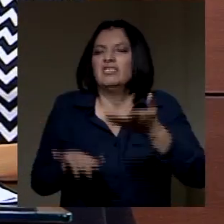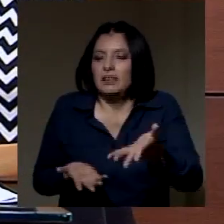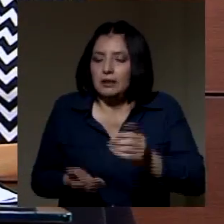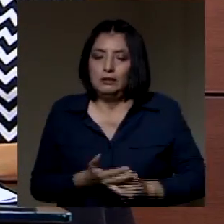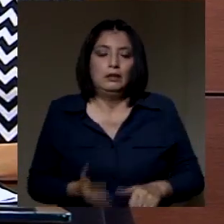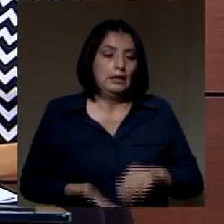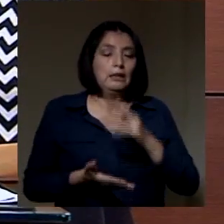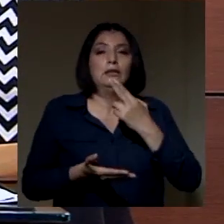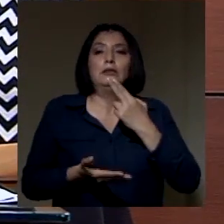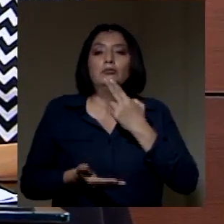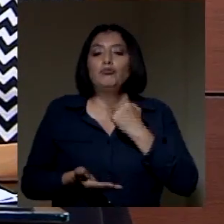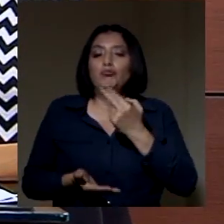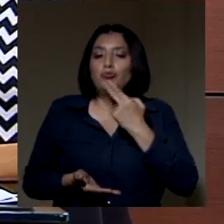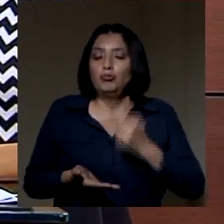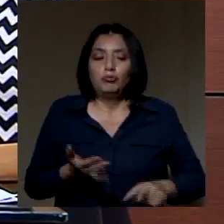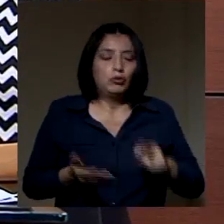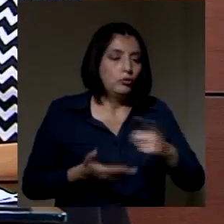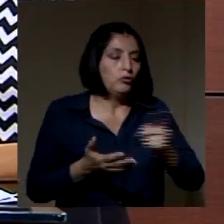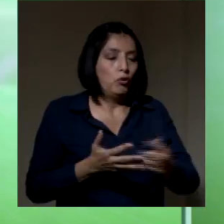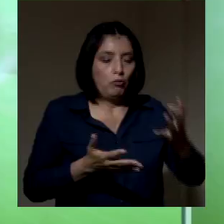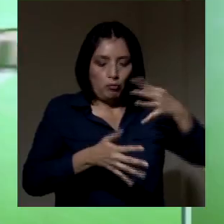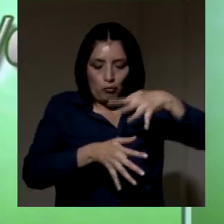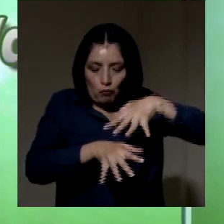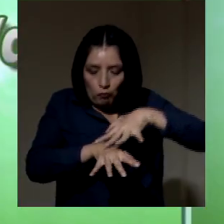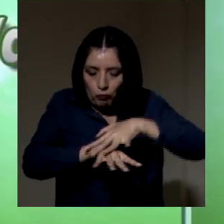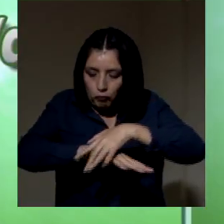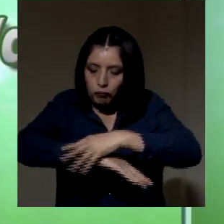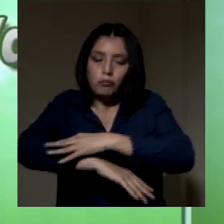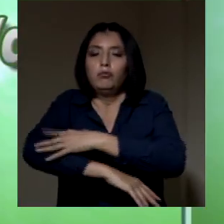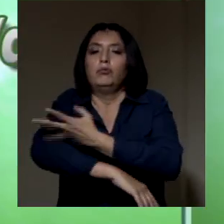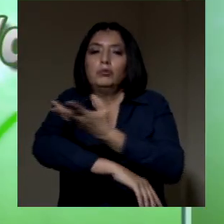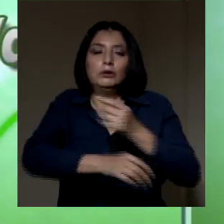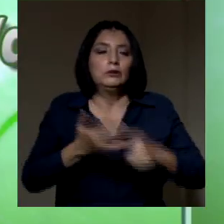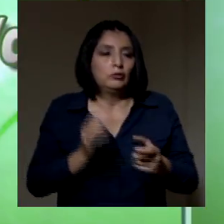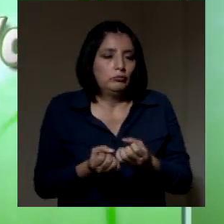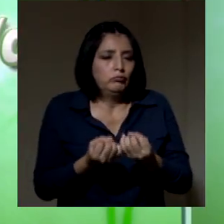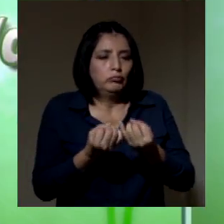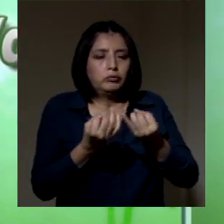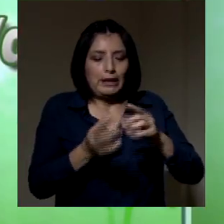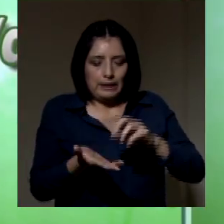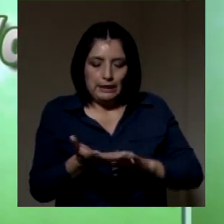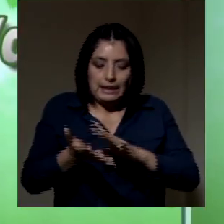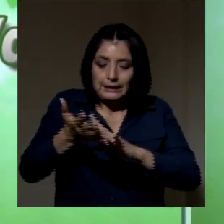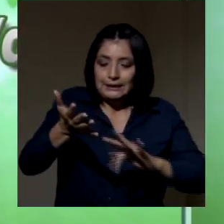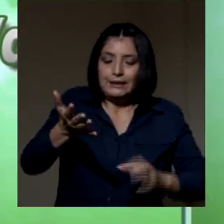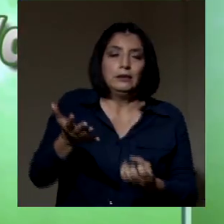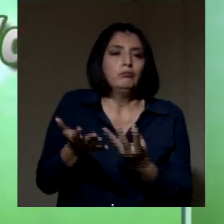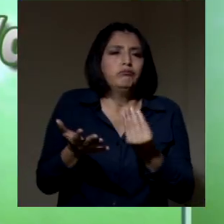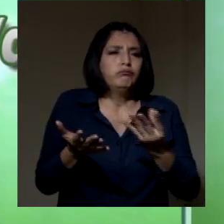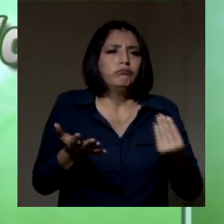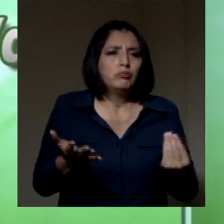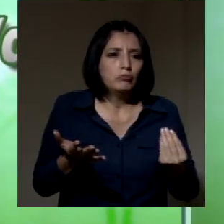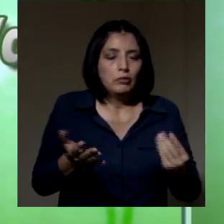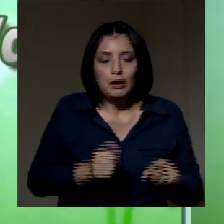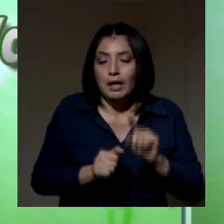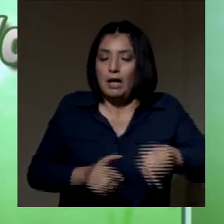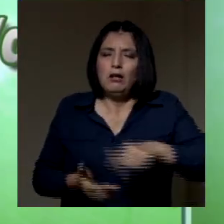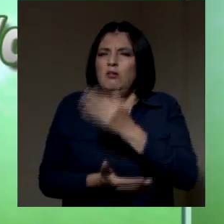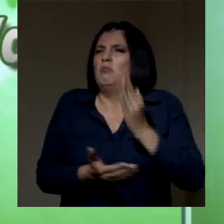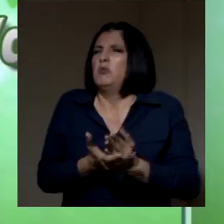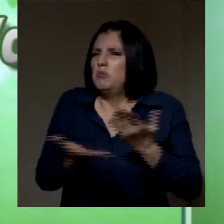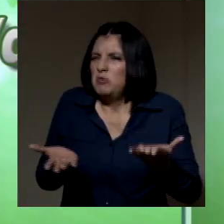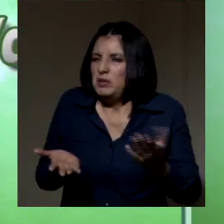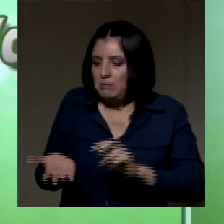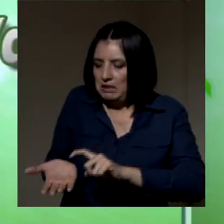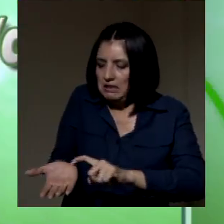la glucosa no se use en los tejidos y permanezca muy alto en la sangre. ¿Y cuál es el problema de la diabetes?